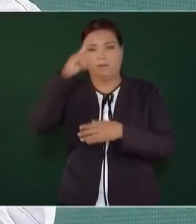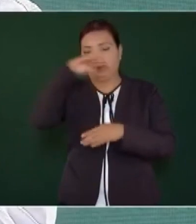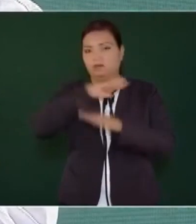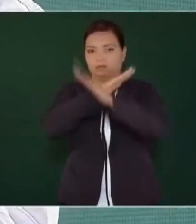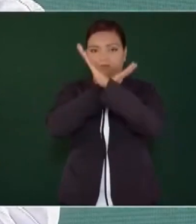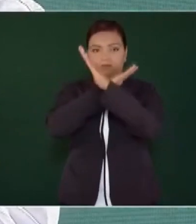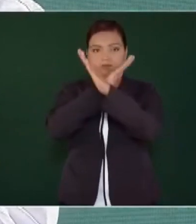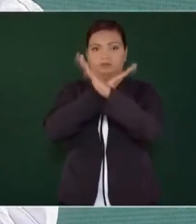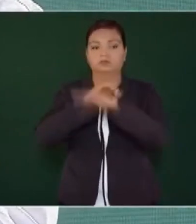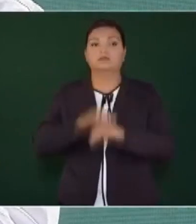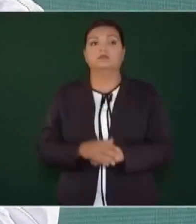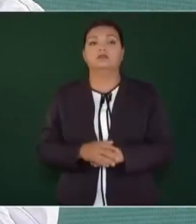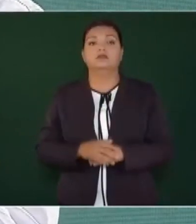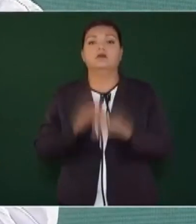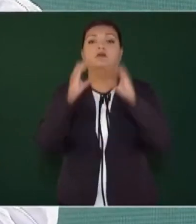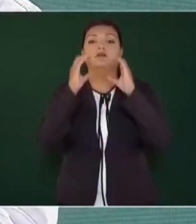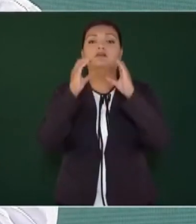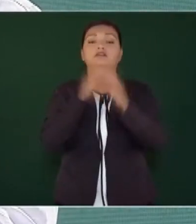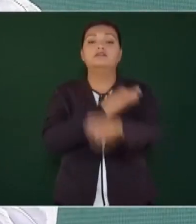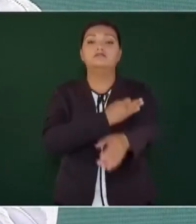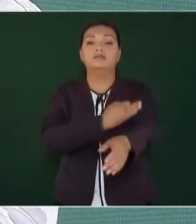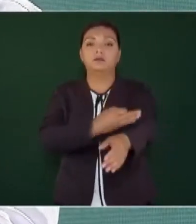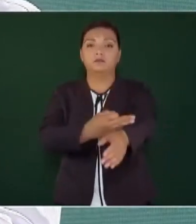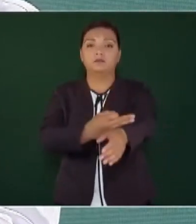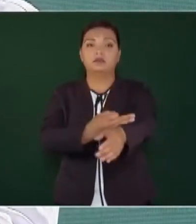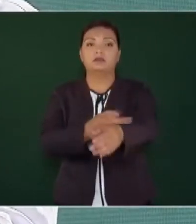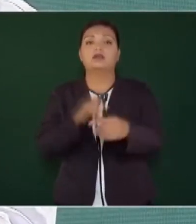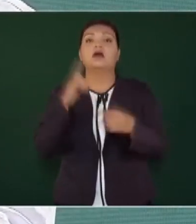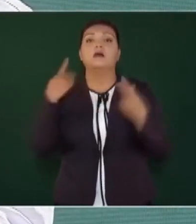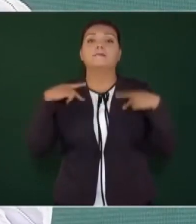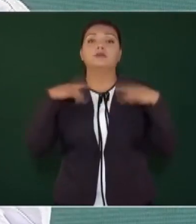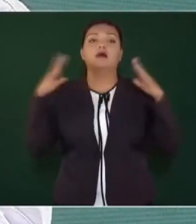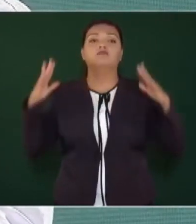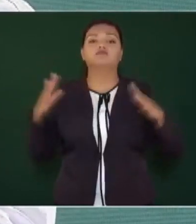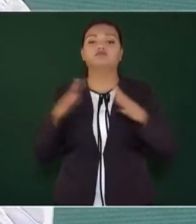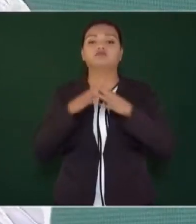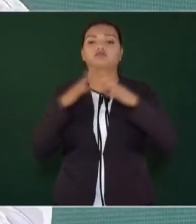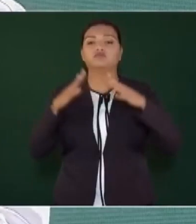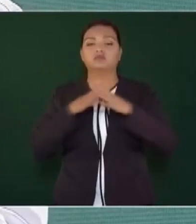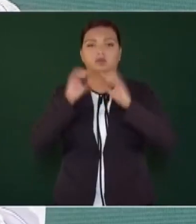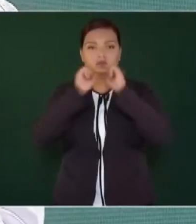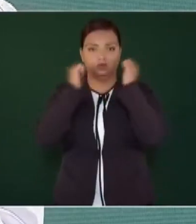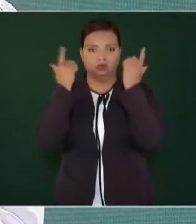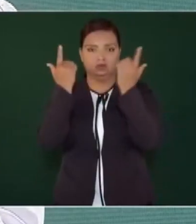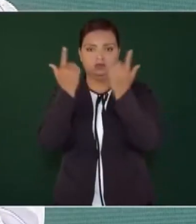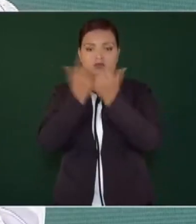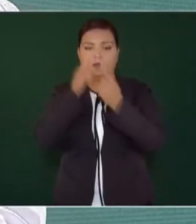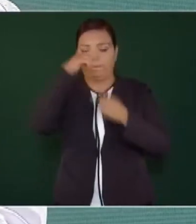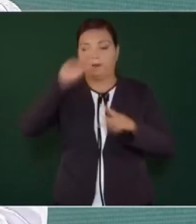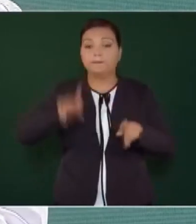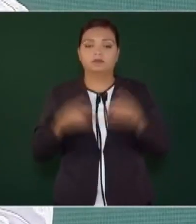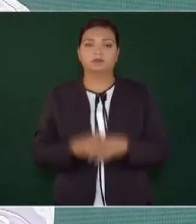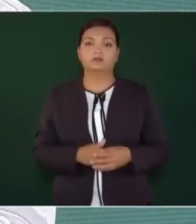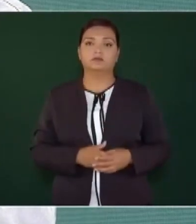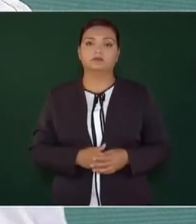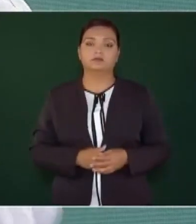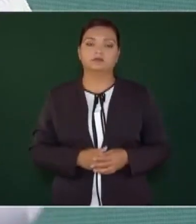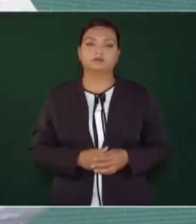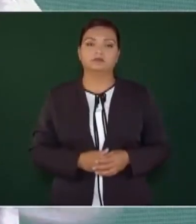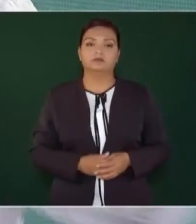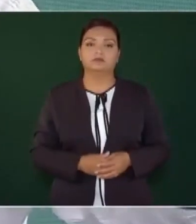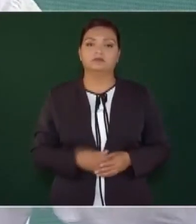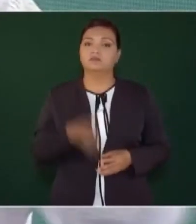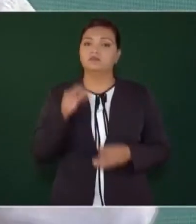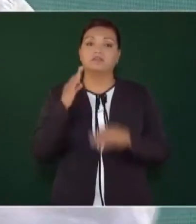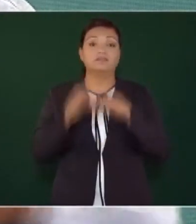protección a familiares, a luchadores sociales, a periodistas, no